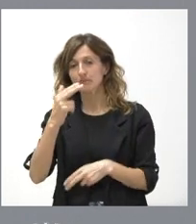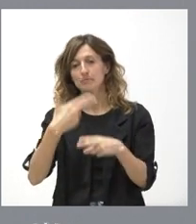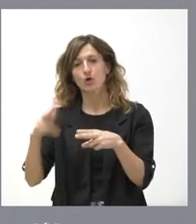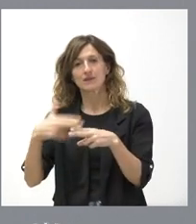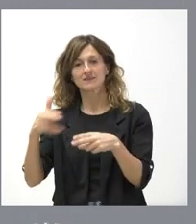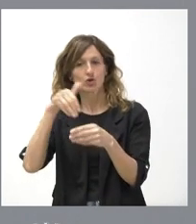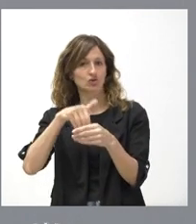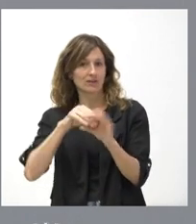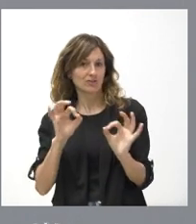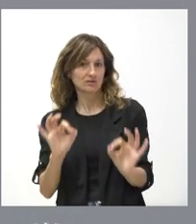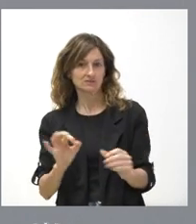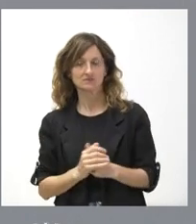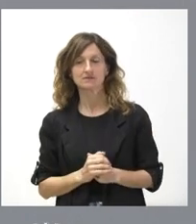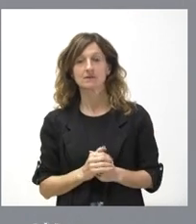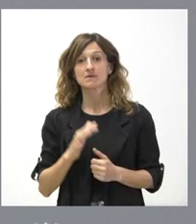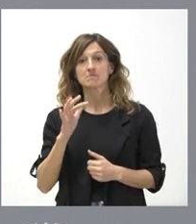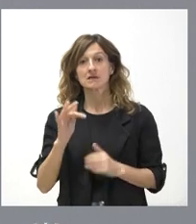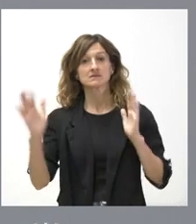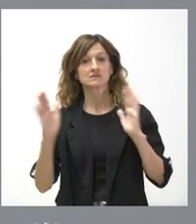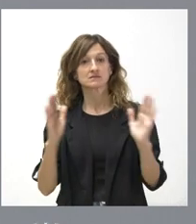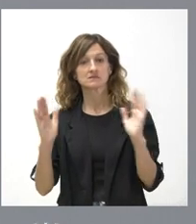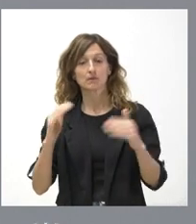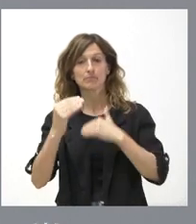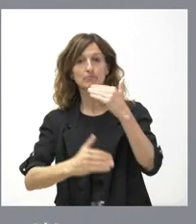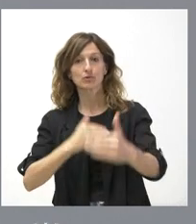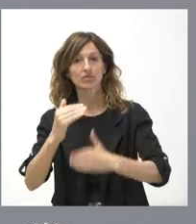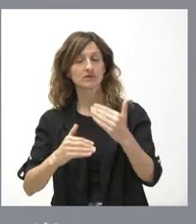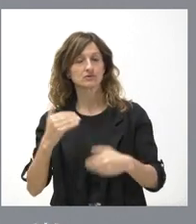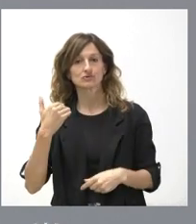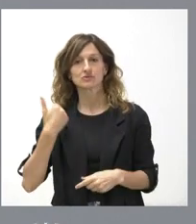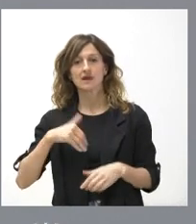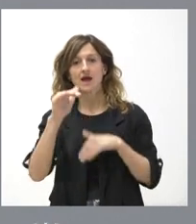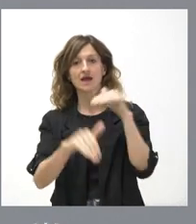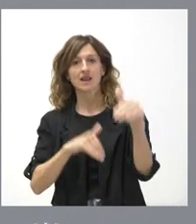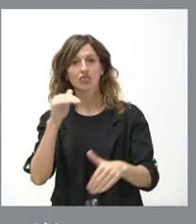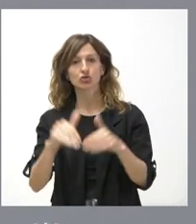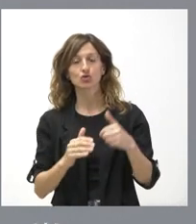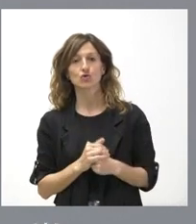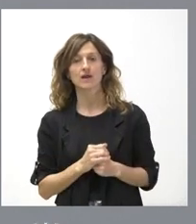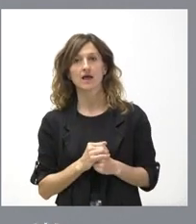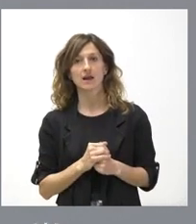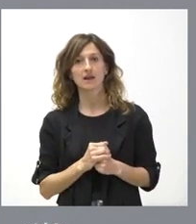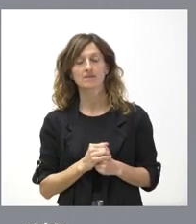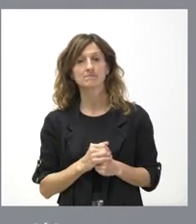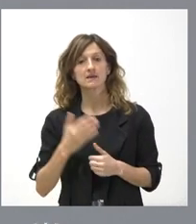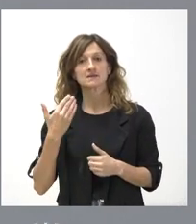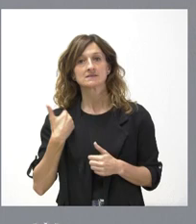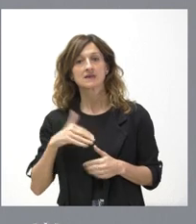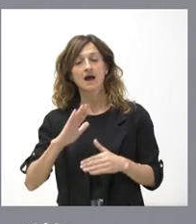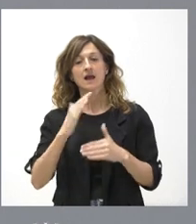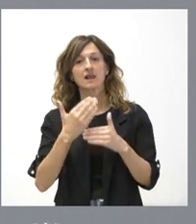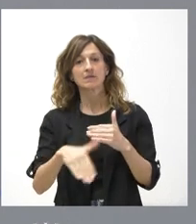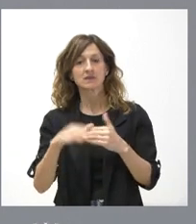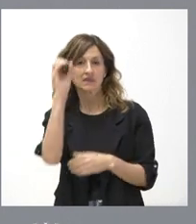y más en este momento que estamos en un proceso ya electoral y que están limitadas las valoraciones